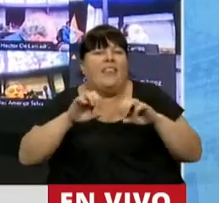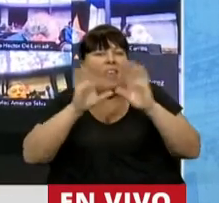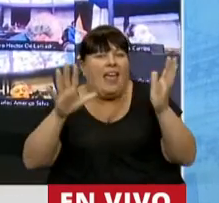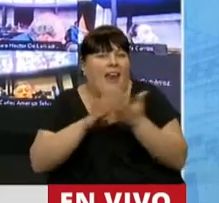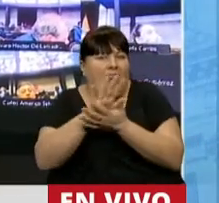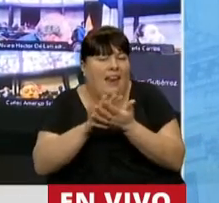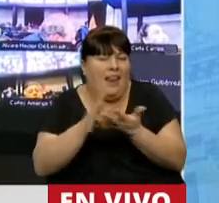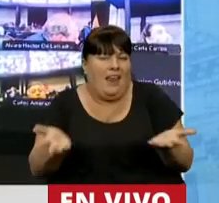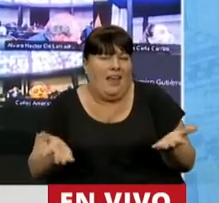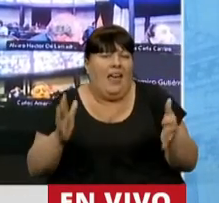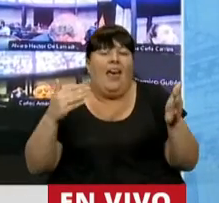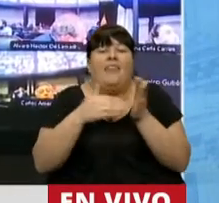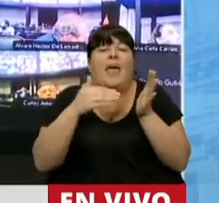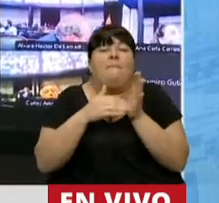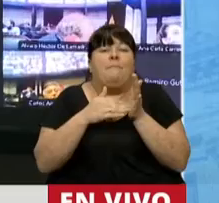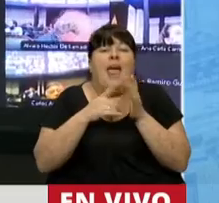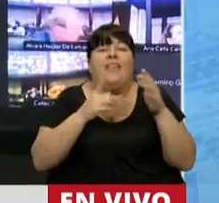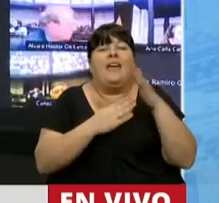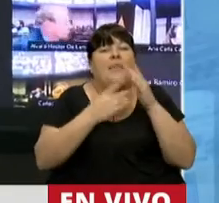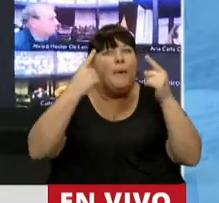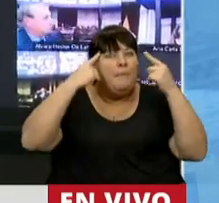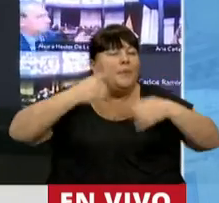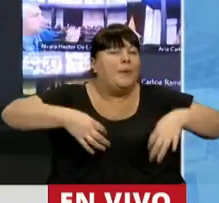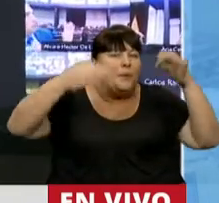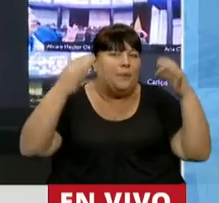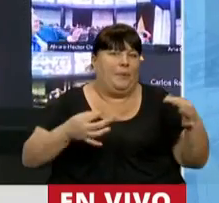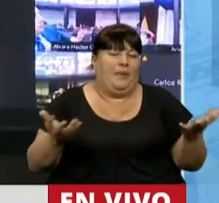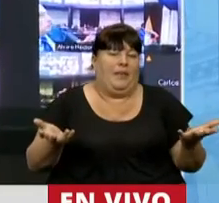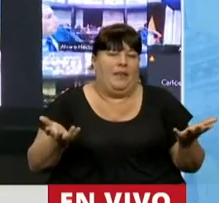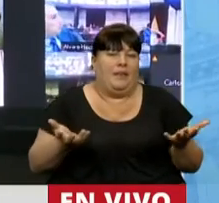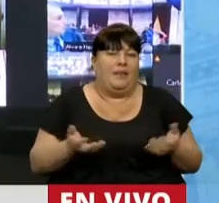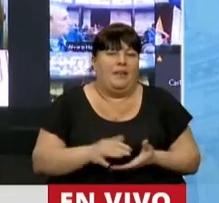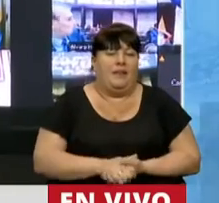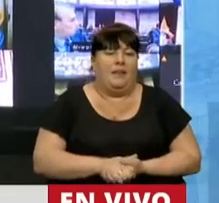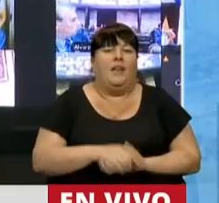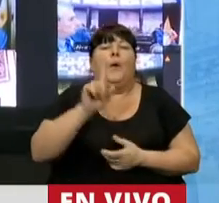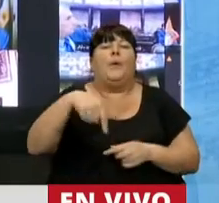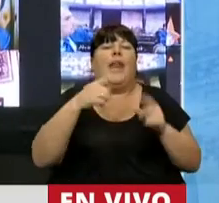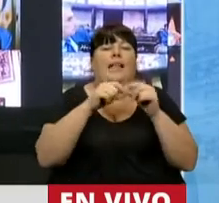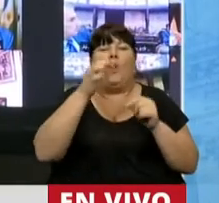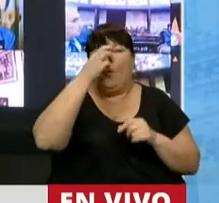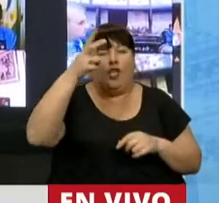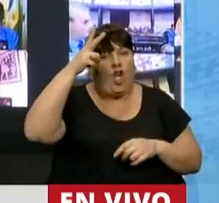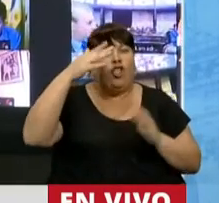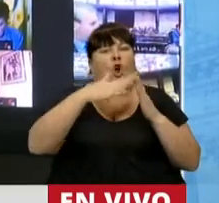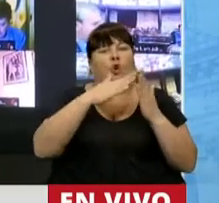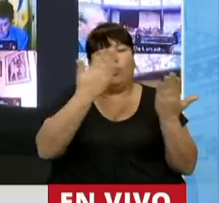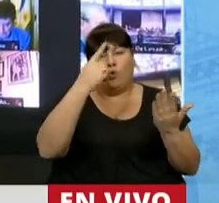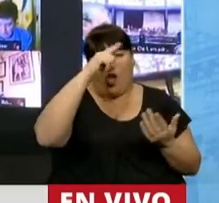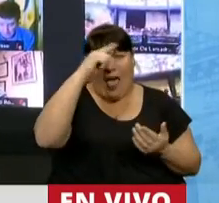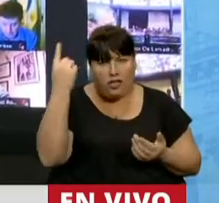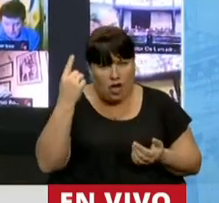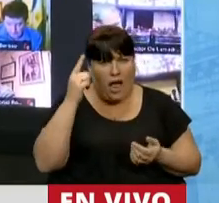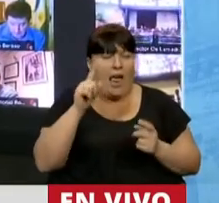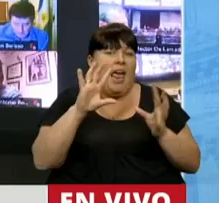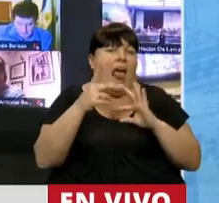acordes con el principio de razonabilidad que emana del artículo 28 de la Constitución Nacional